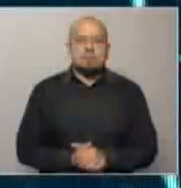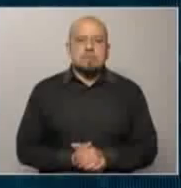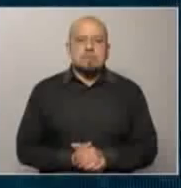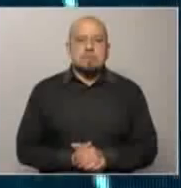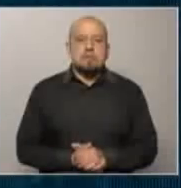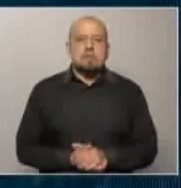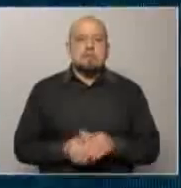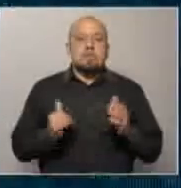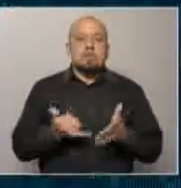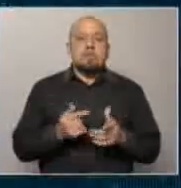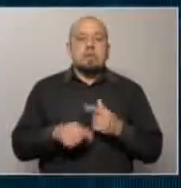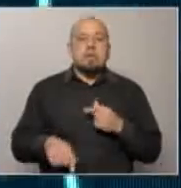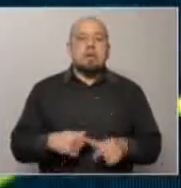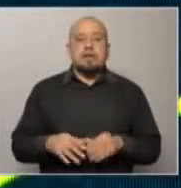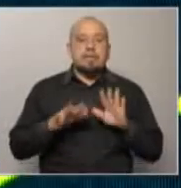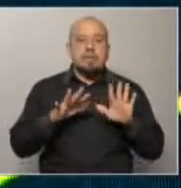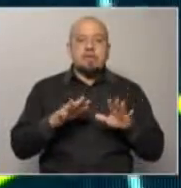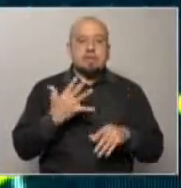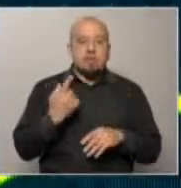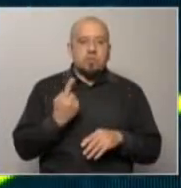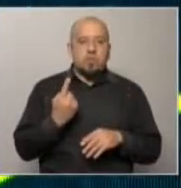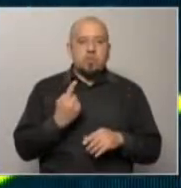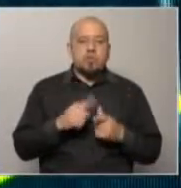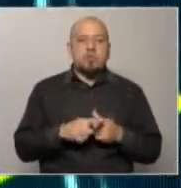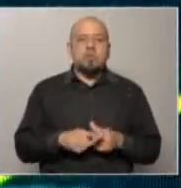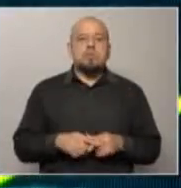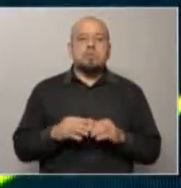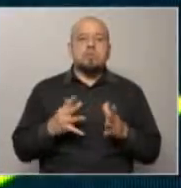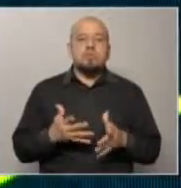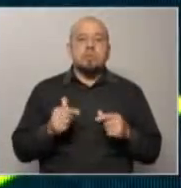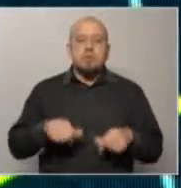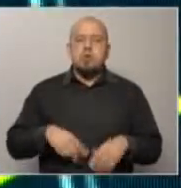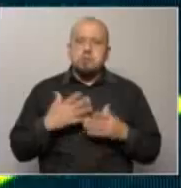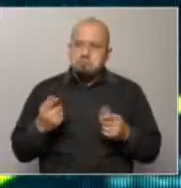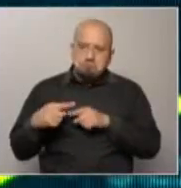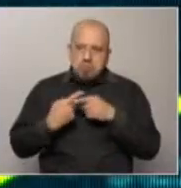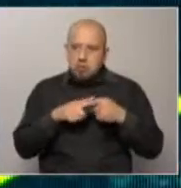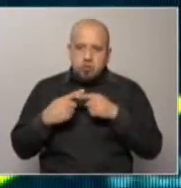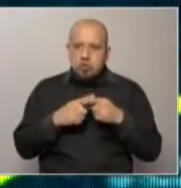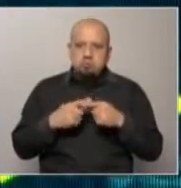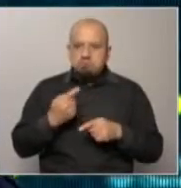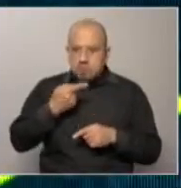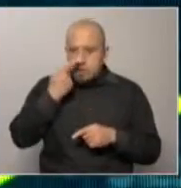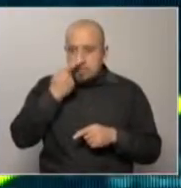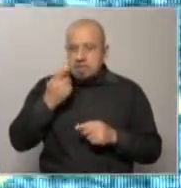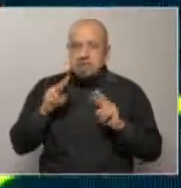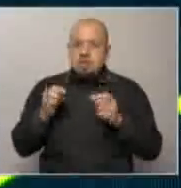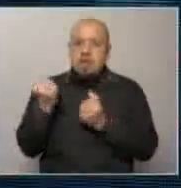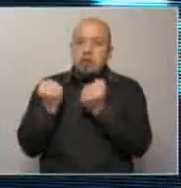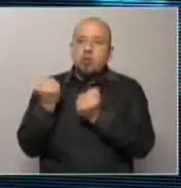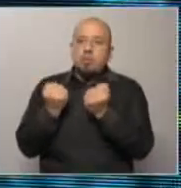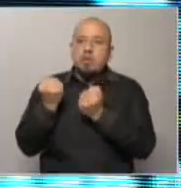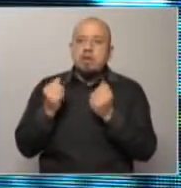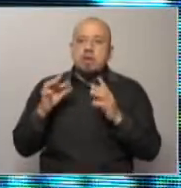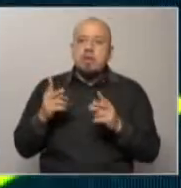muy bien estamos pasaditos 5 minutos de las 22 de la día de la noche una muy linda discusión sobre economía y de alguna manera